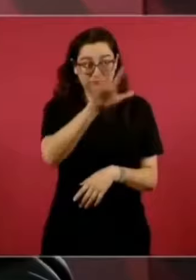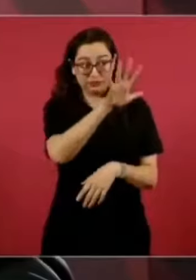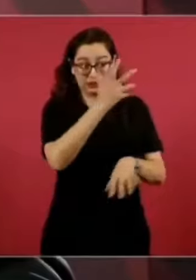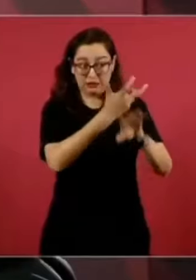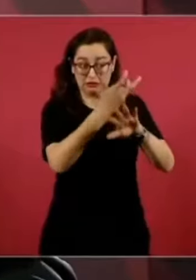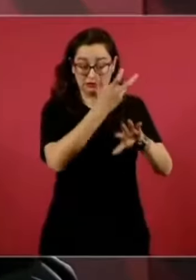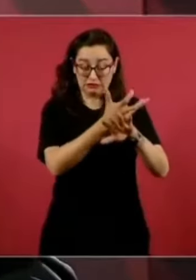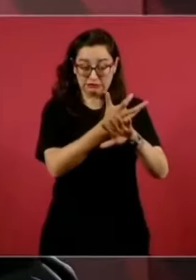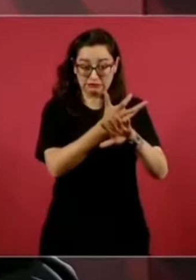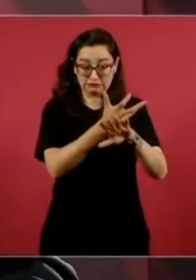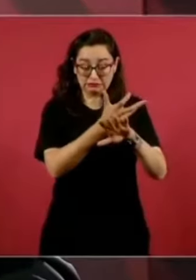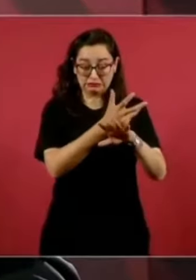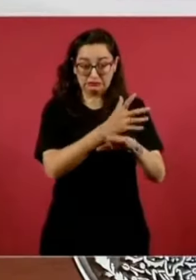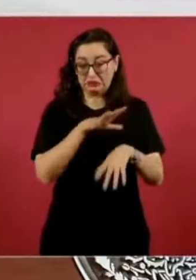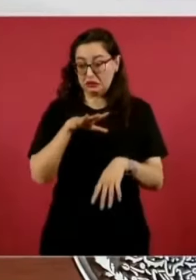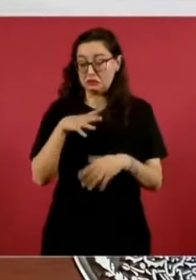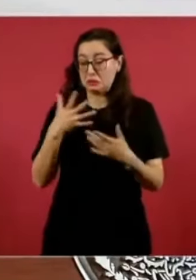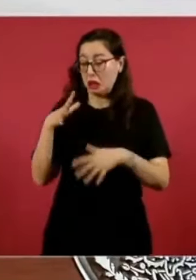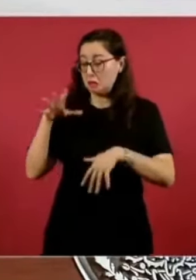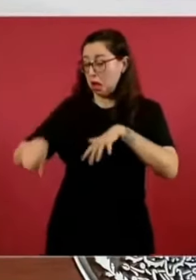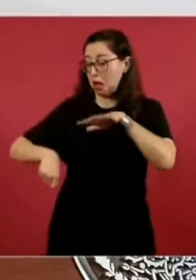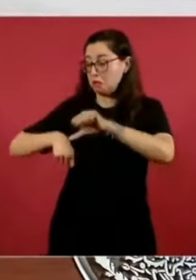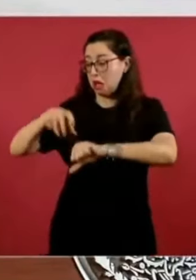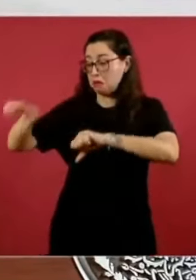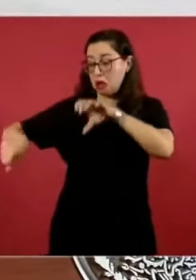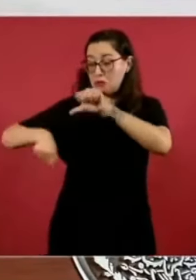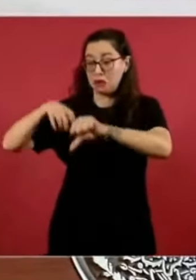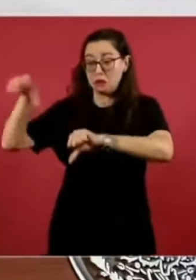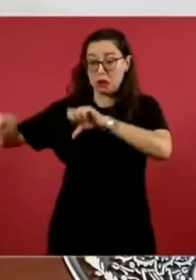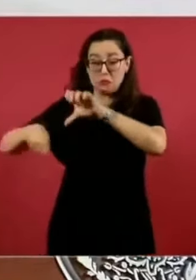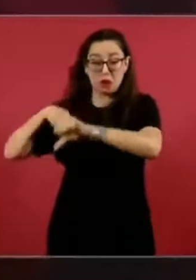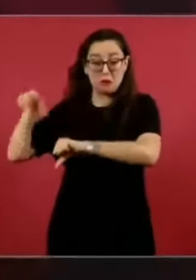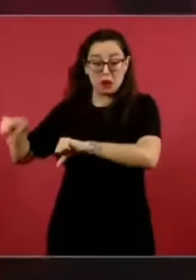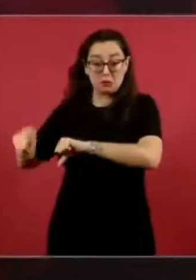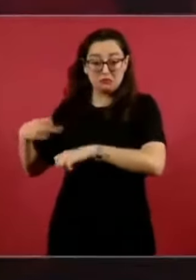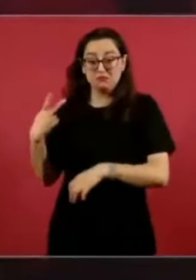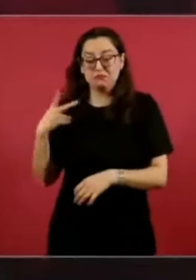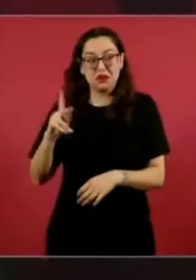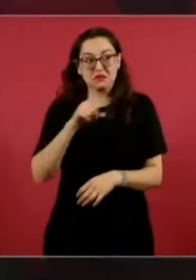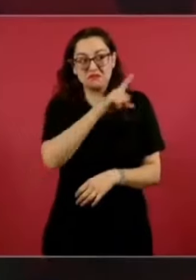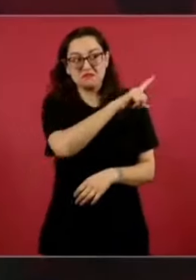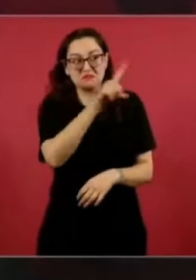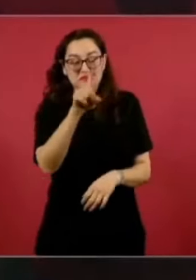causas, porque si va a seguir habiendo consumo